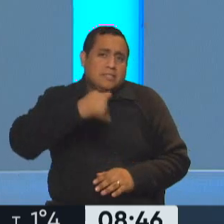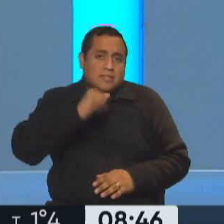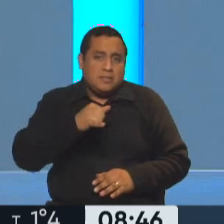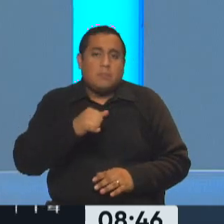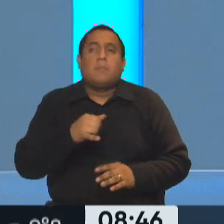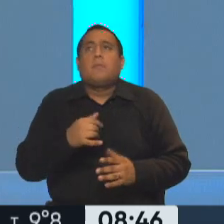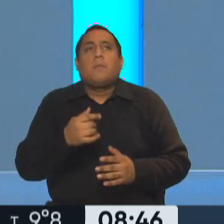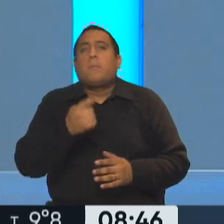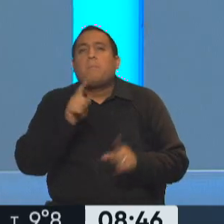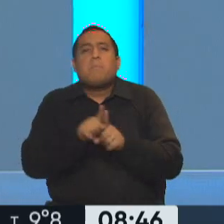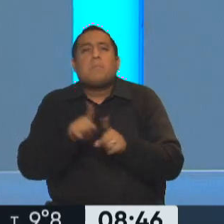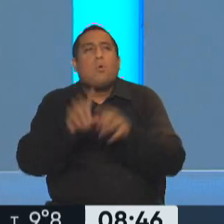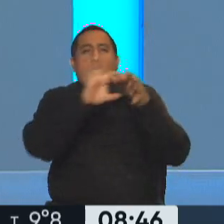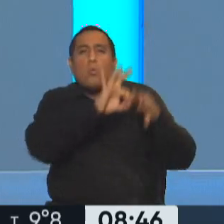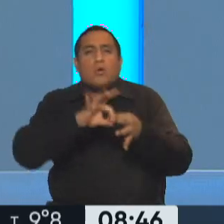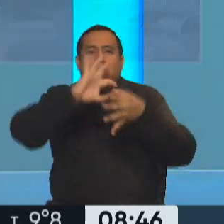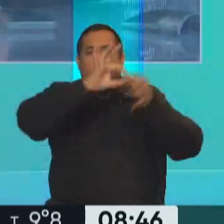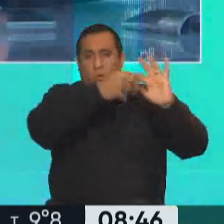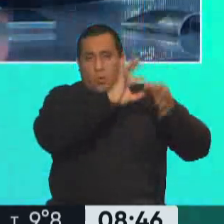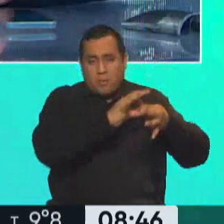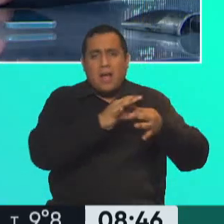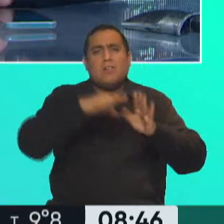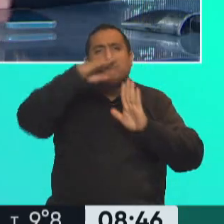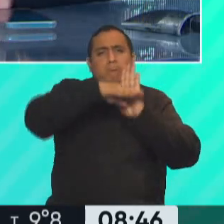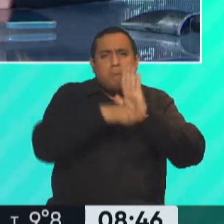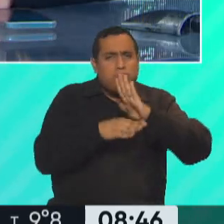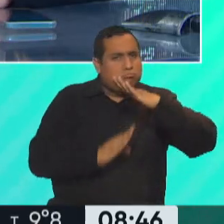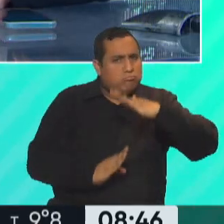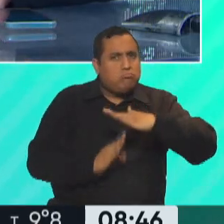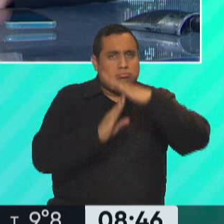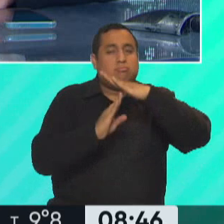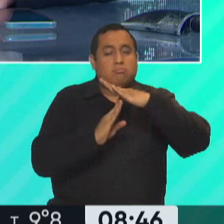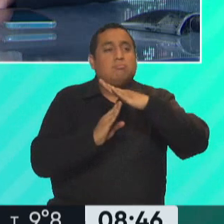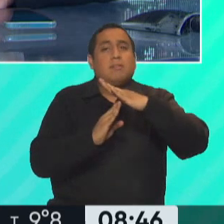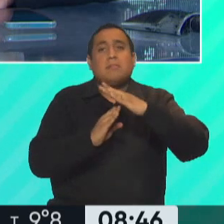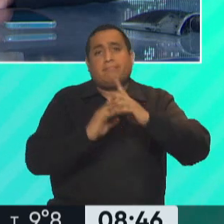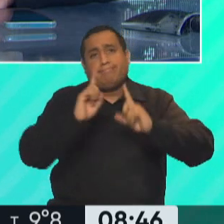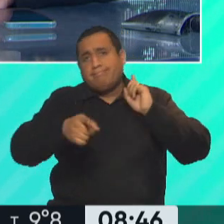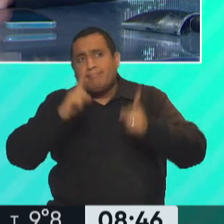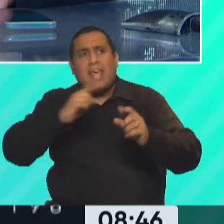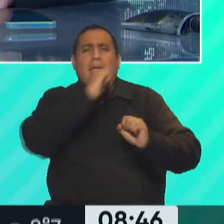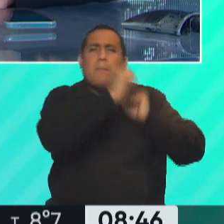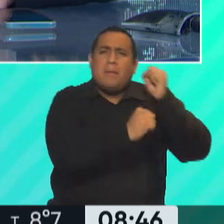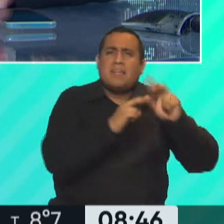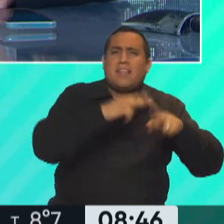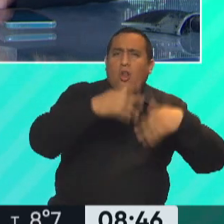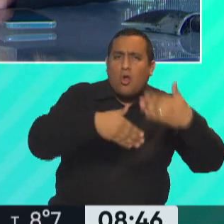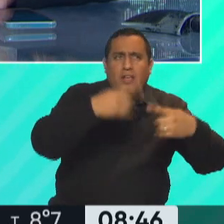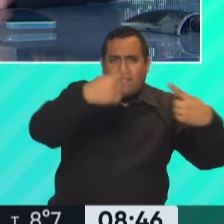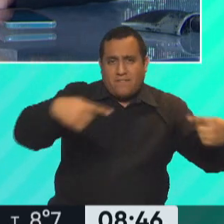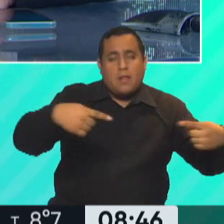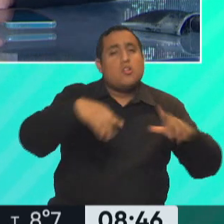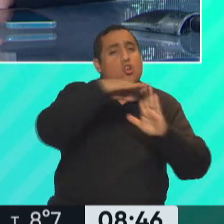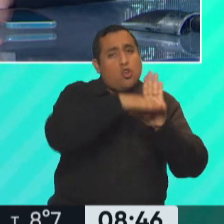haya, como en la Unión Europea, políticas centrales que les obliguen a las empresas tecnológicas a cumplir con